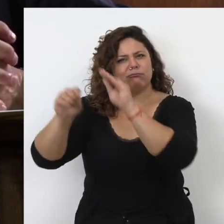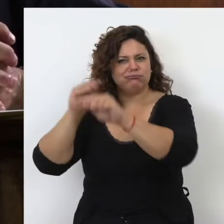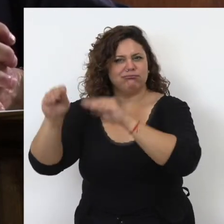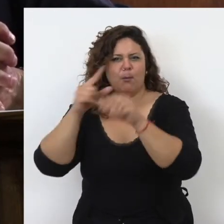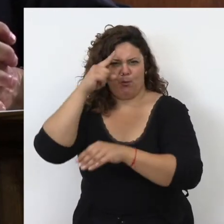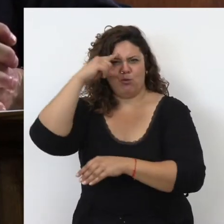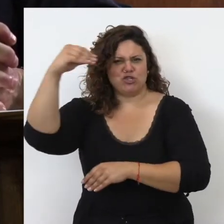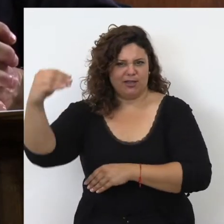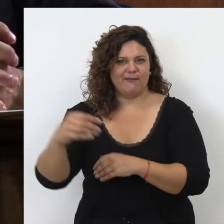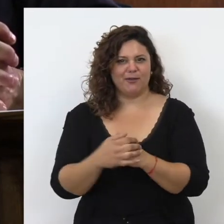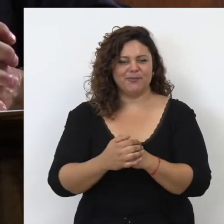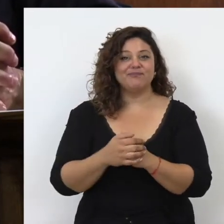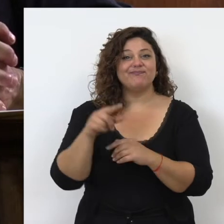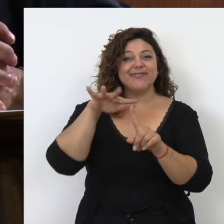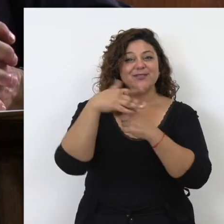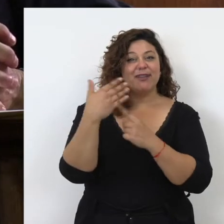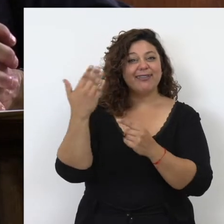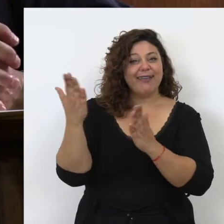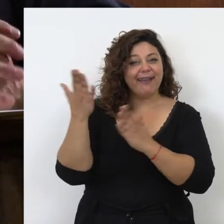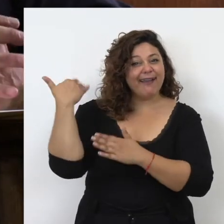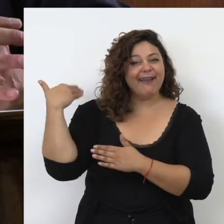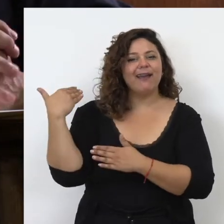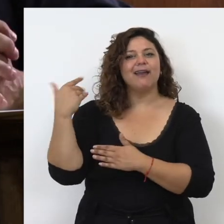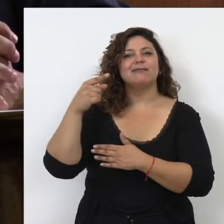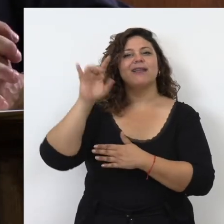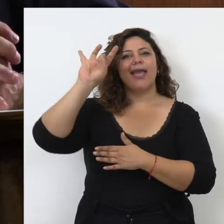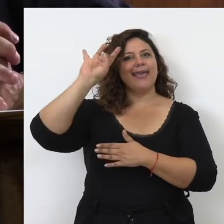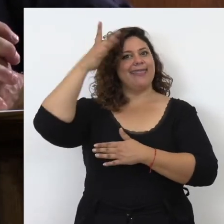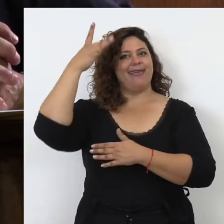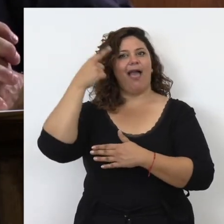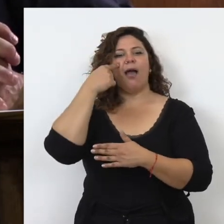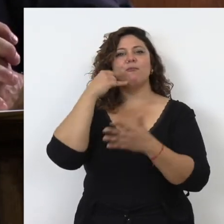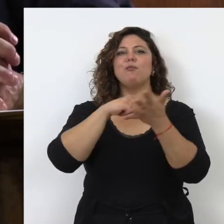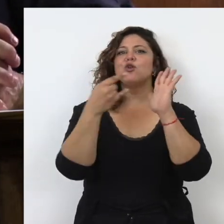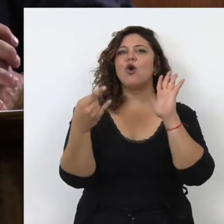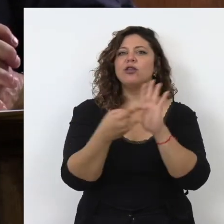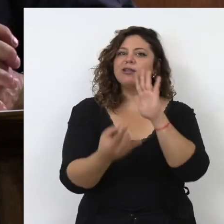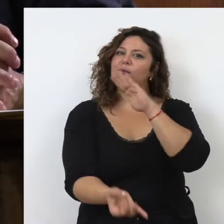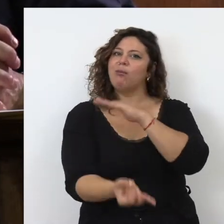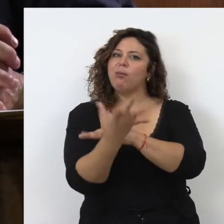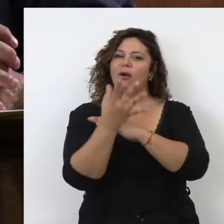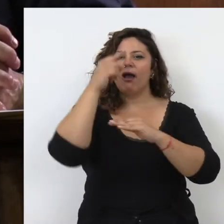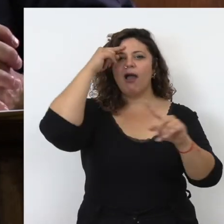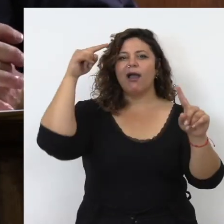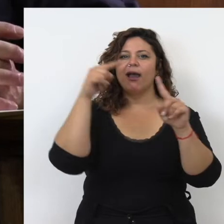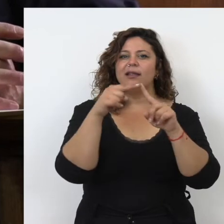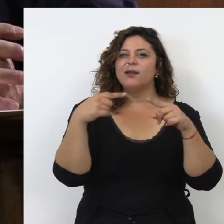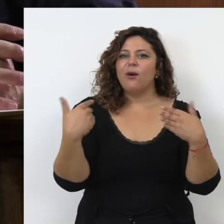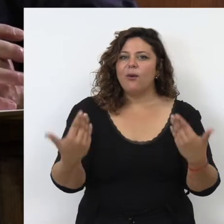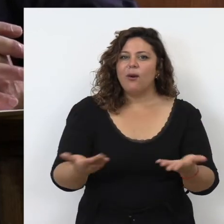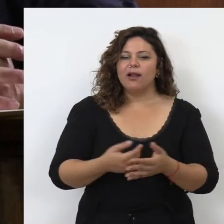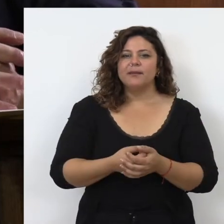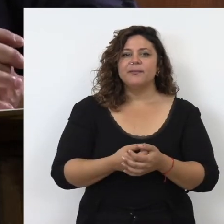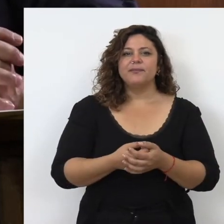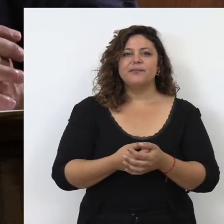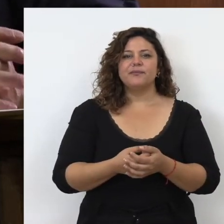ingenieriles. En este contexto, Alacén tuvo la idea de realizar un proyecto para, de alguna manera,